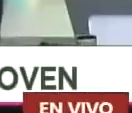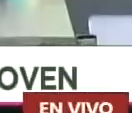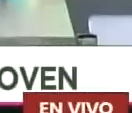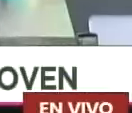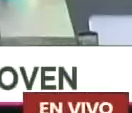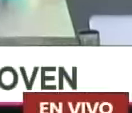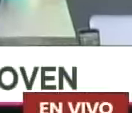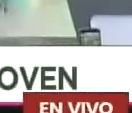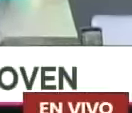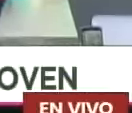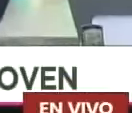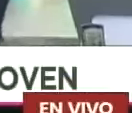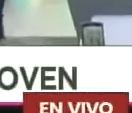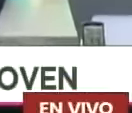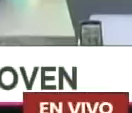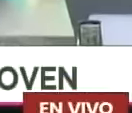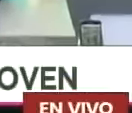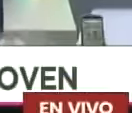Ay, ay.